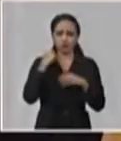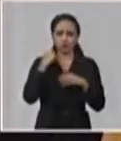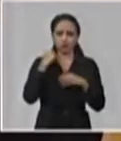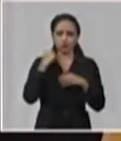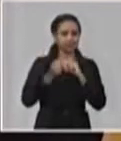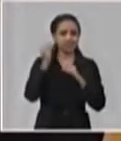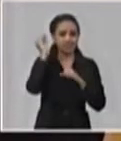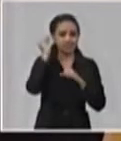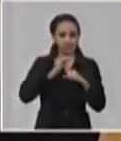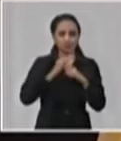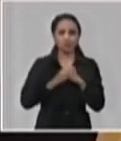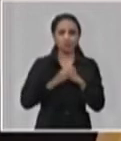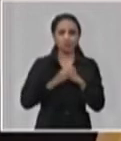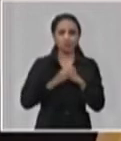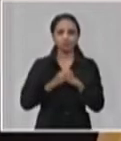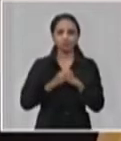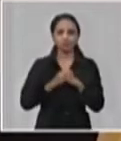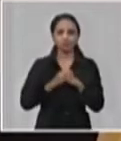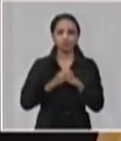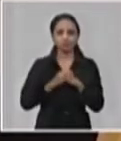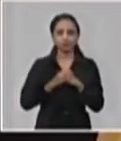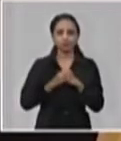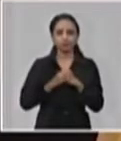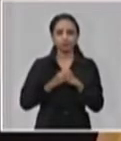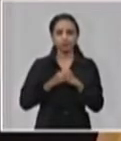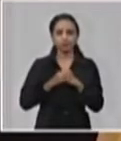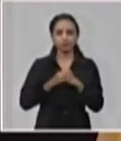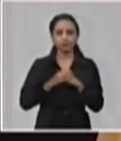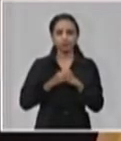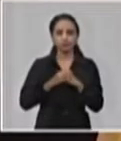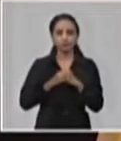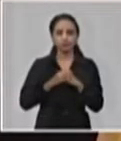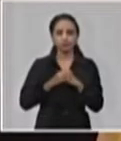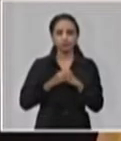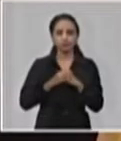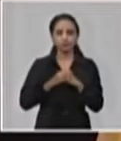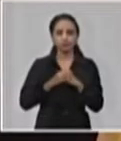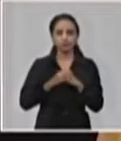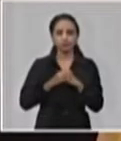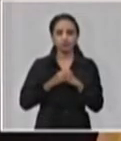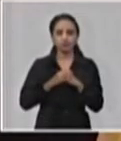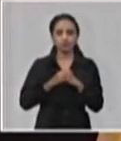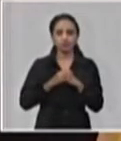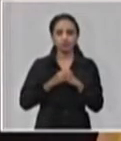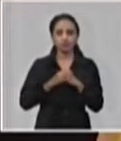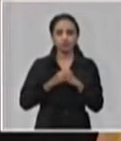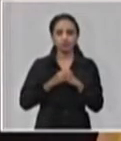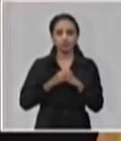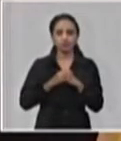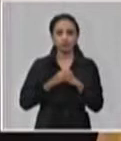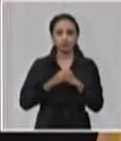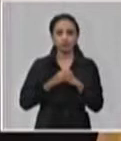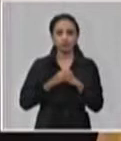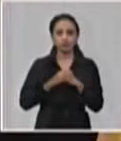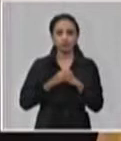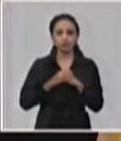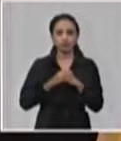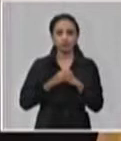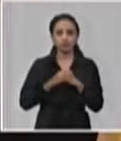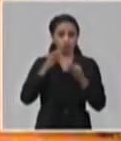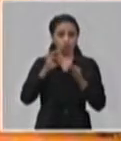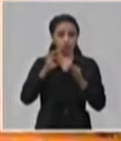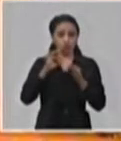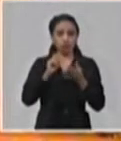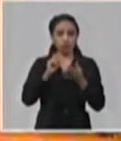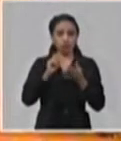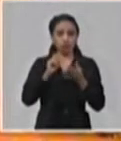Igualmente la declaración de sanidad del viajero en todos los aeropuertos, ese documento que se llena y se dice